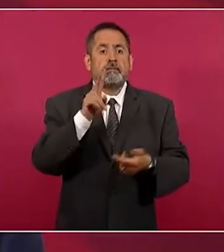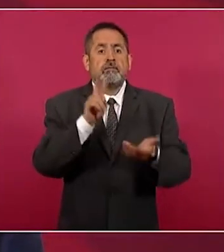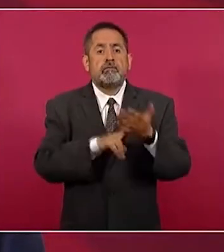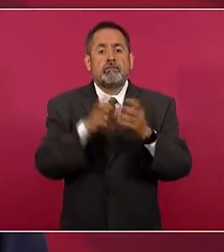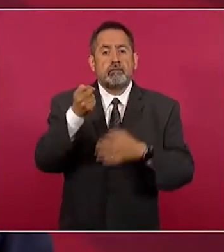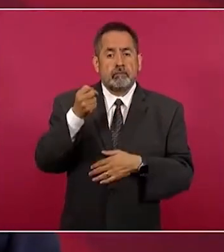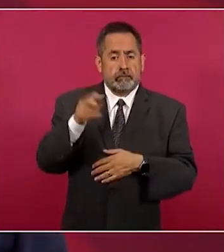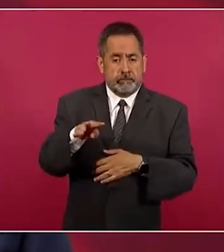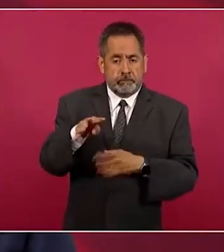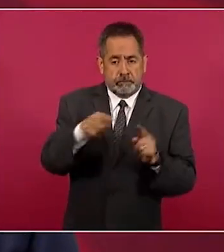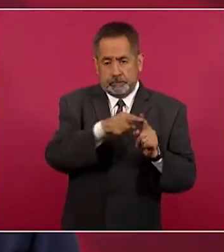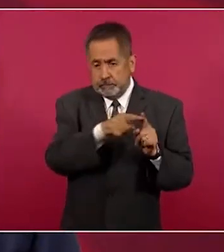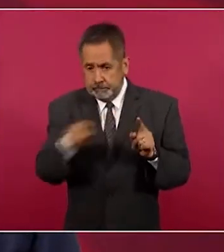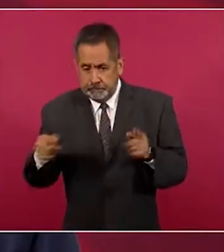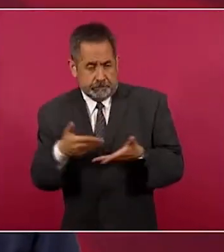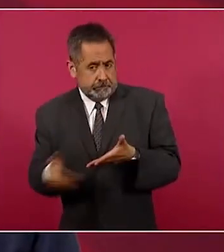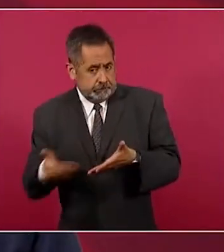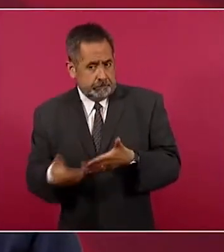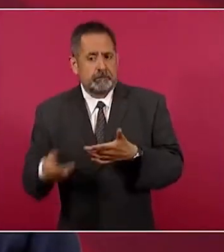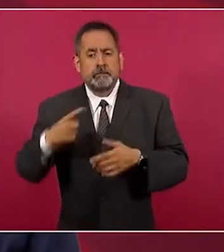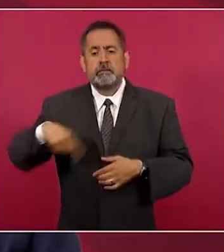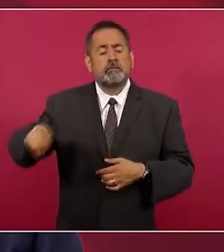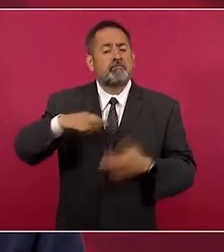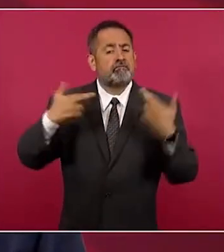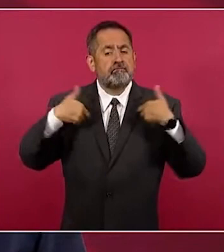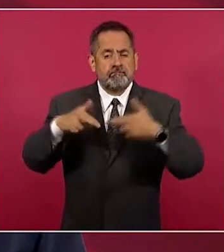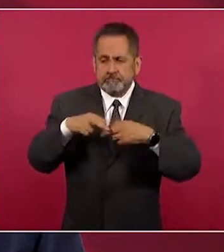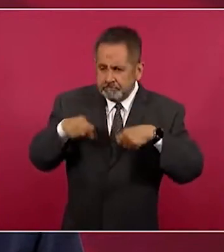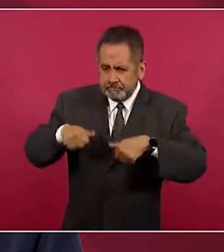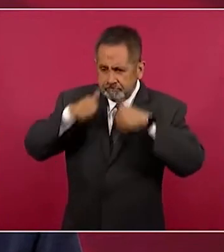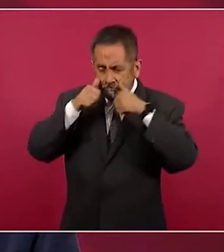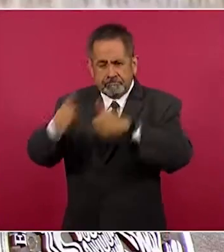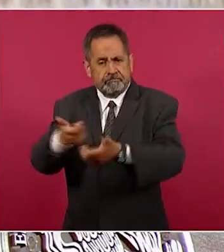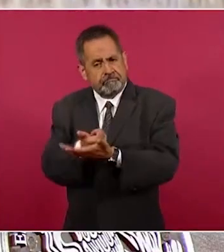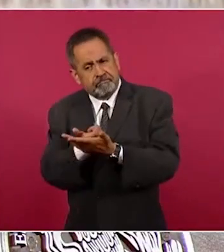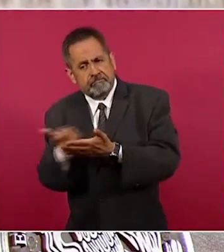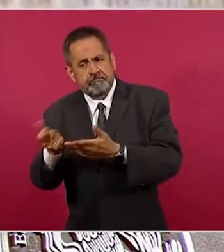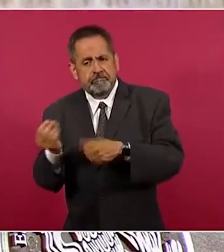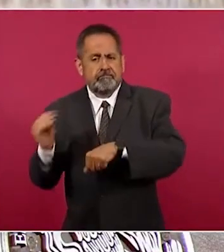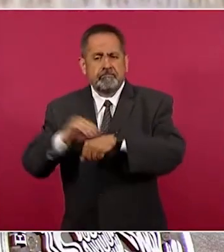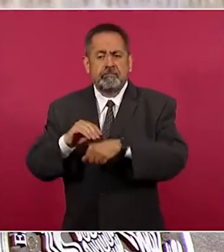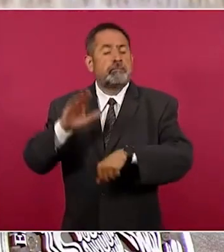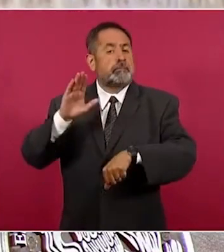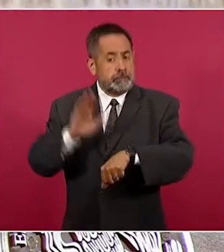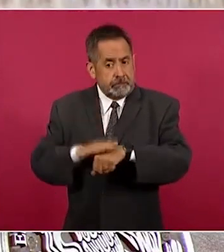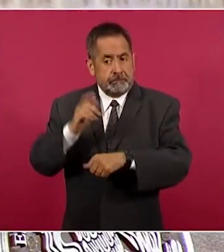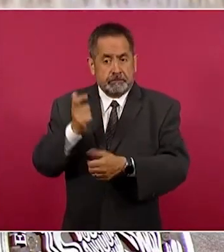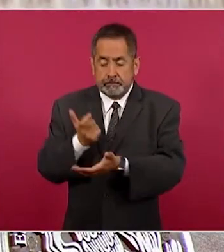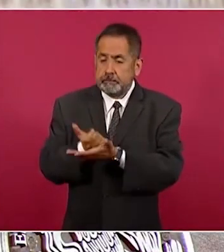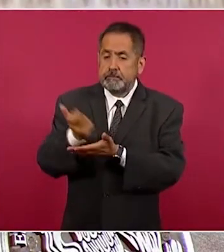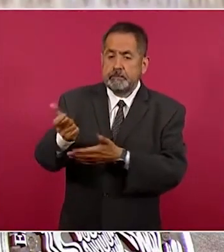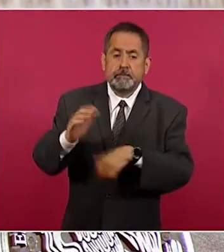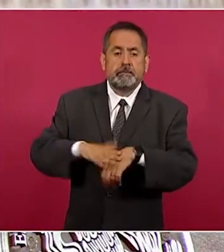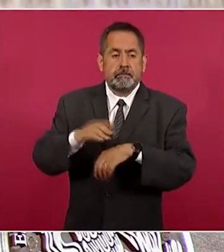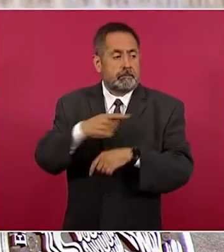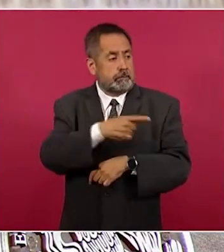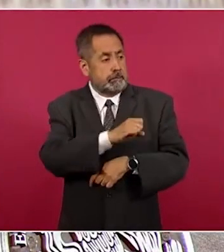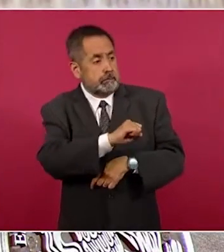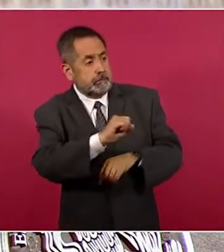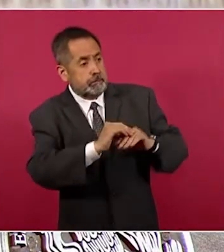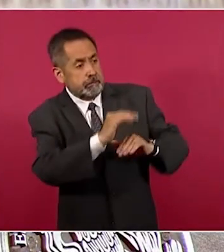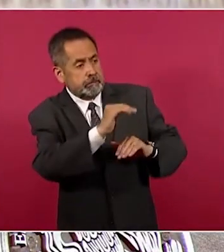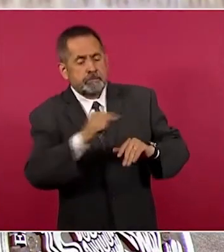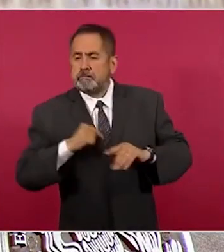las y los trabajadores de la educación han recibido un incremento salarial superior al índice inflacionario.